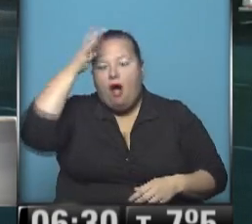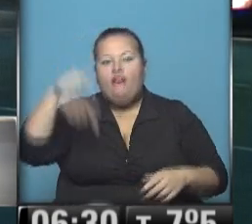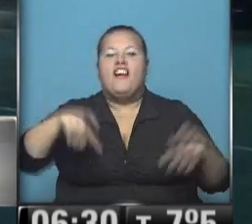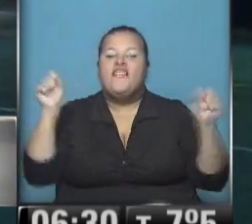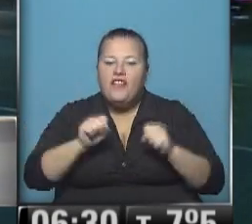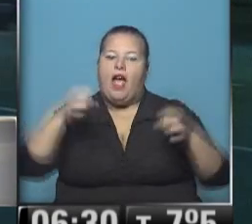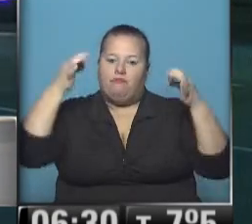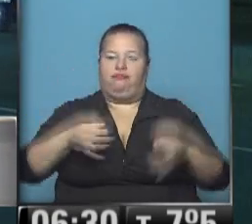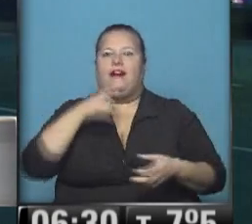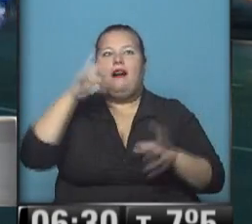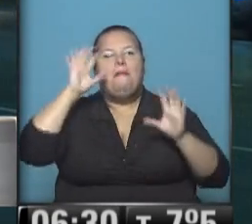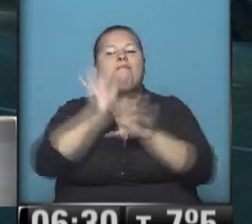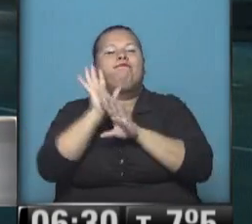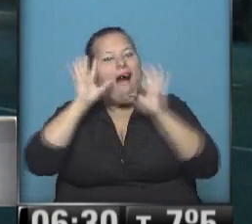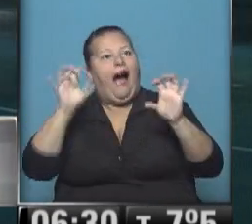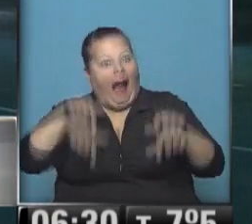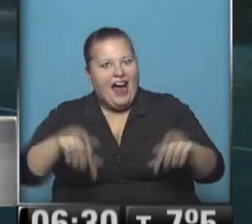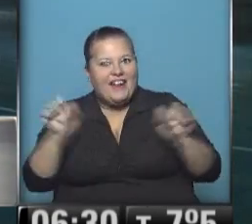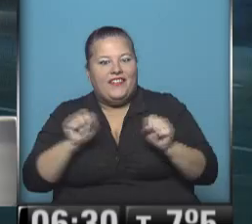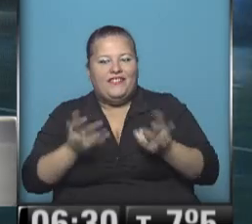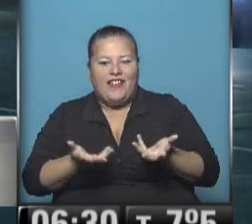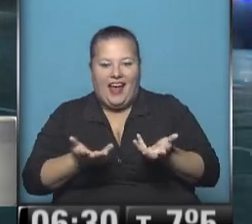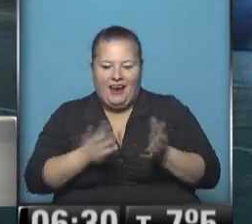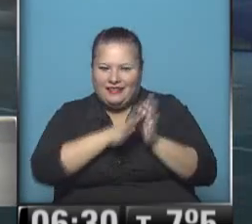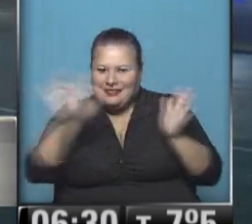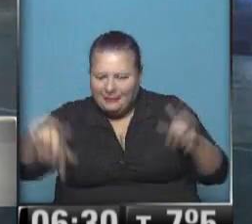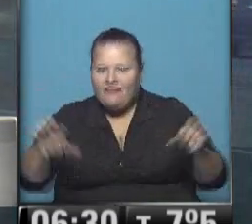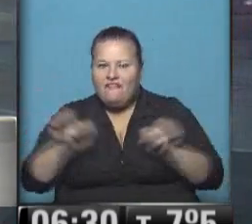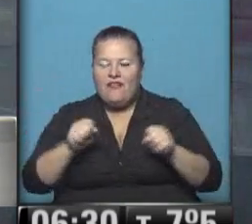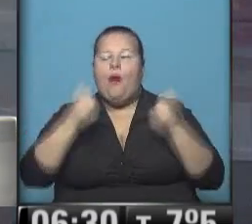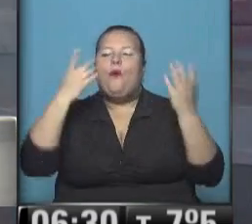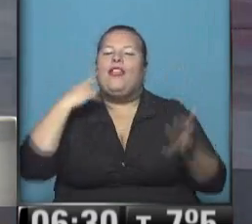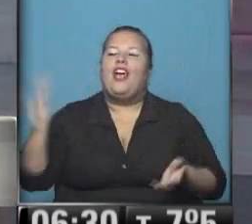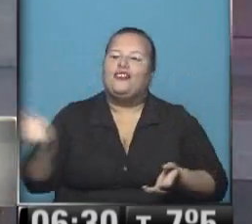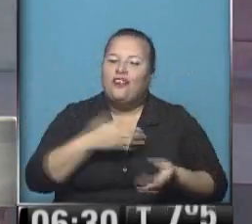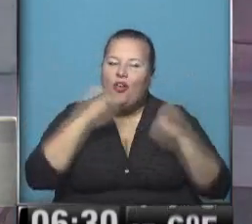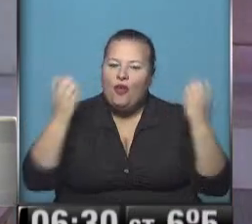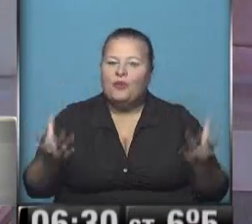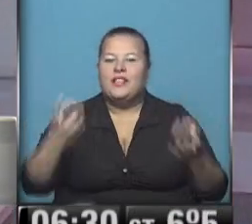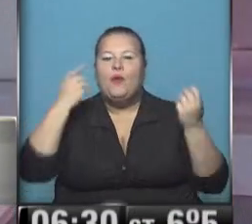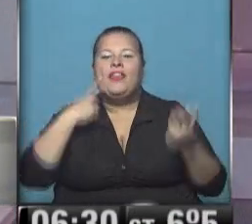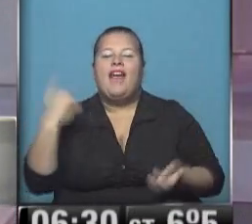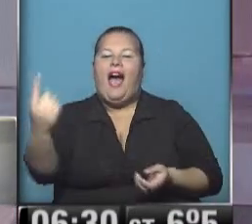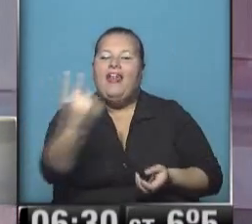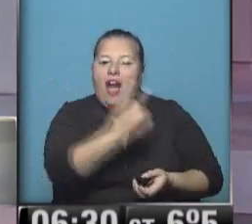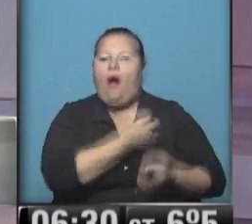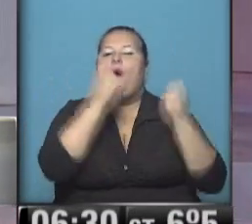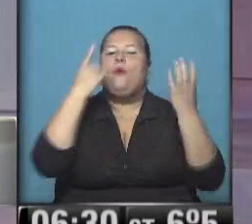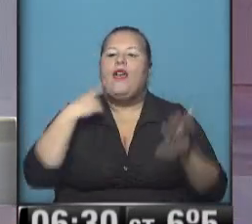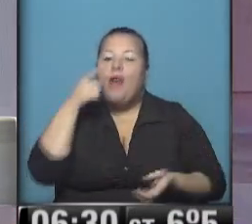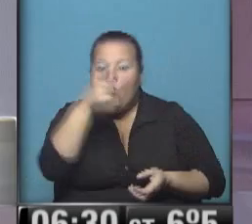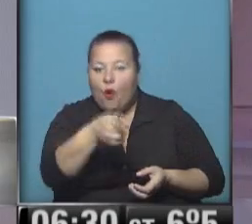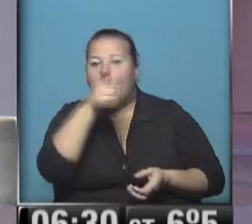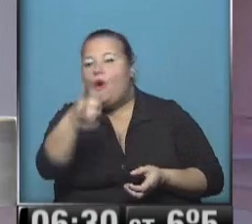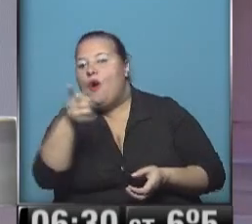invierno se acordó que es invierno. ¡Buen día, buen día a todo el mundo! ¡Buen día para cada uno! ¡Buen día para